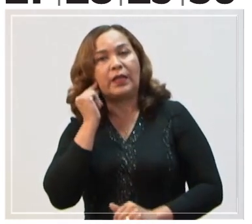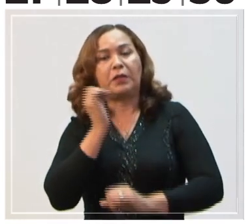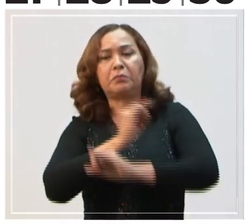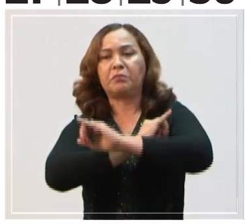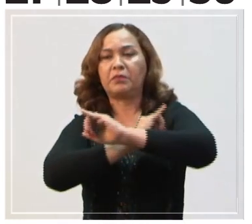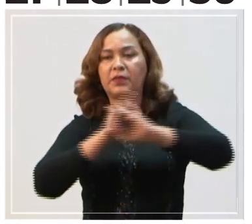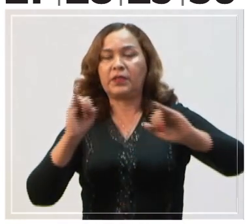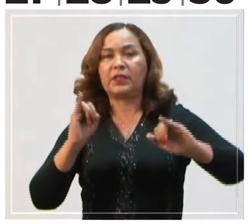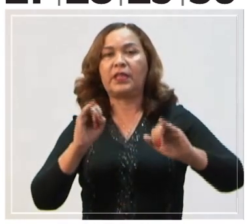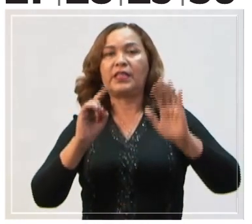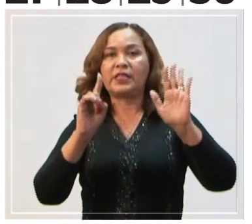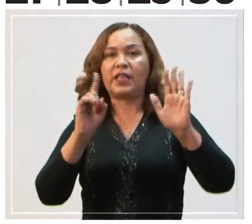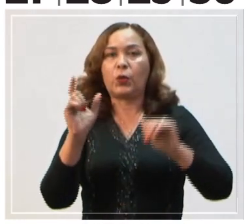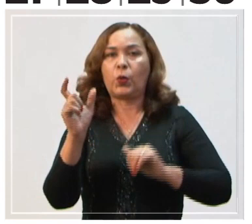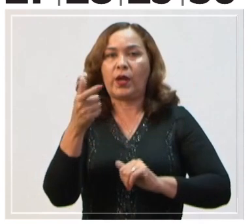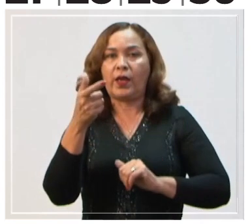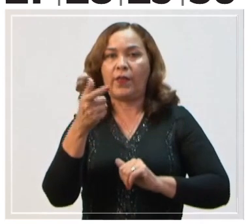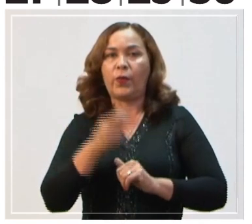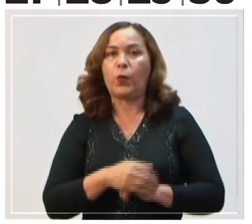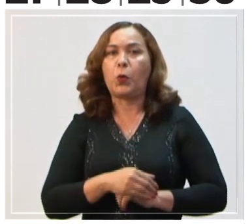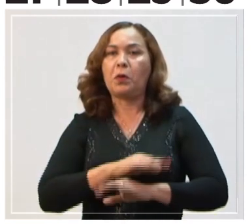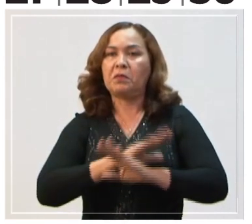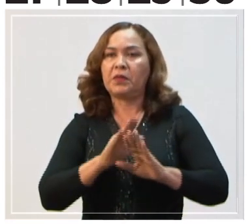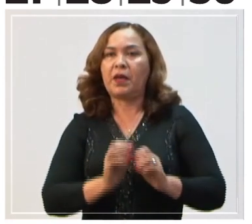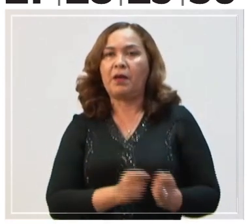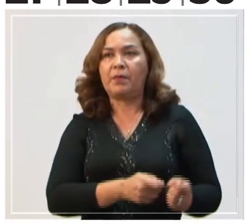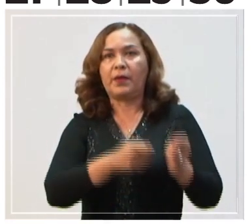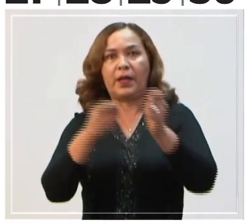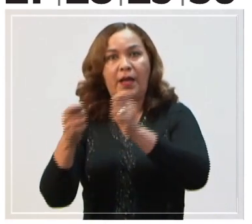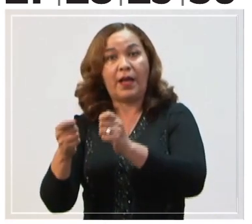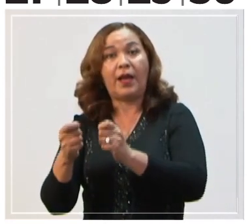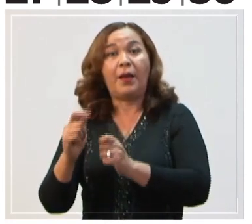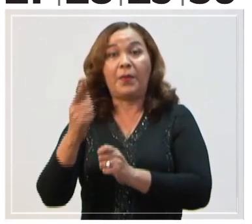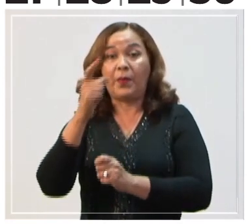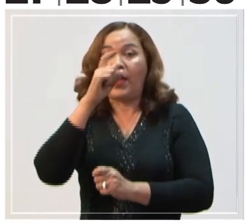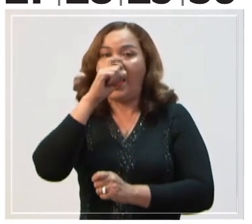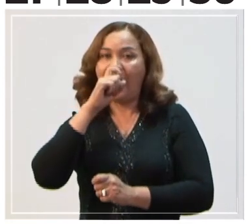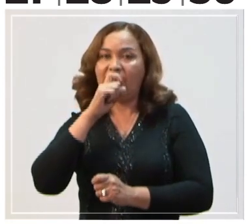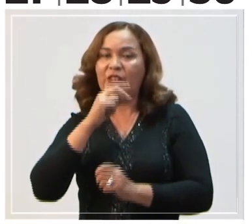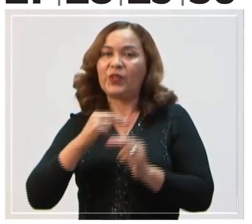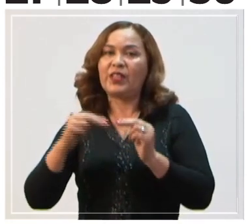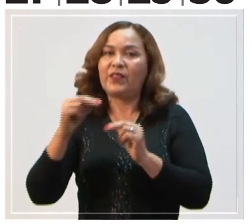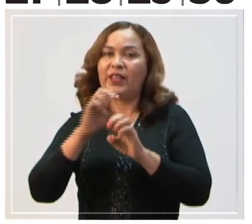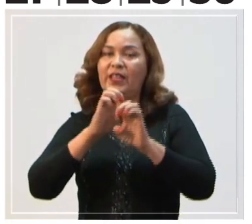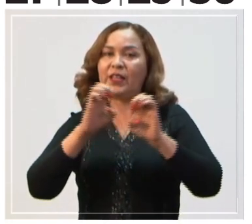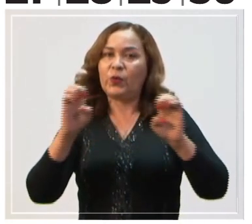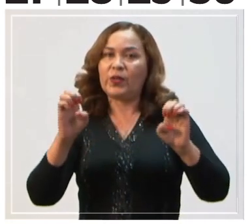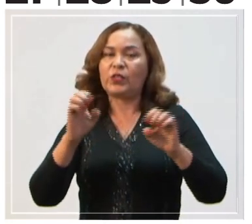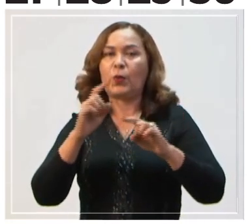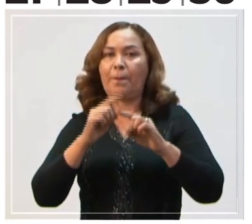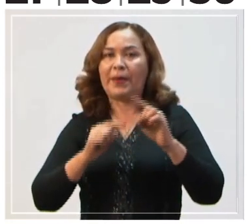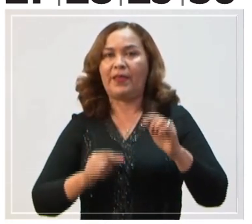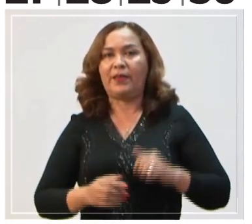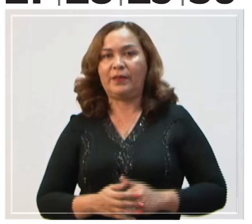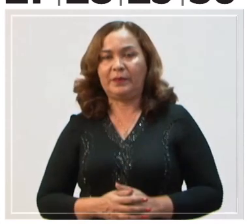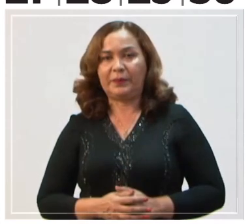culminaron el sexto grado y fueron promovidos al primer año del nivel de educación media.